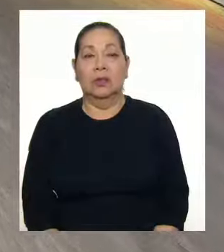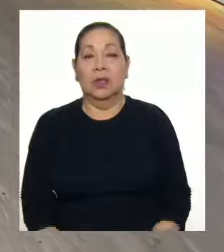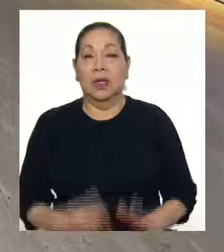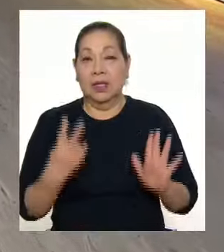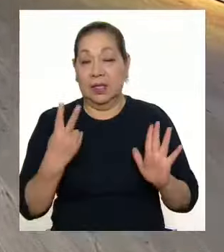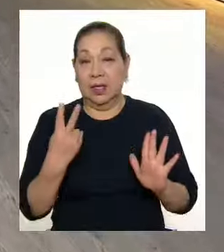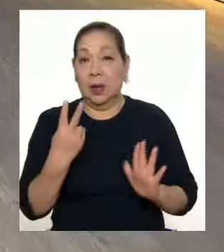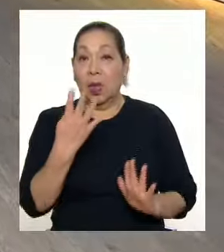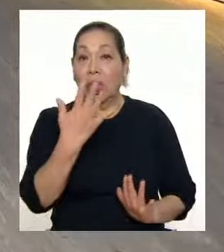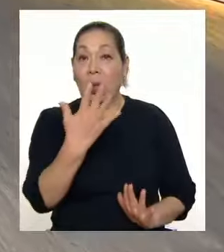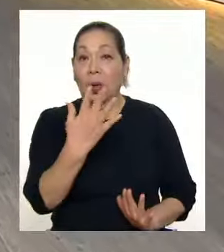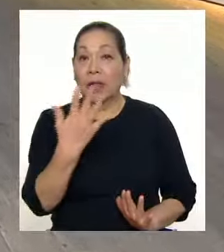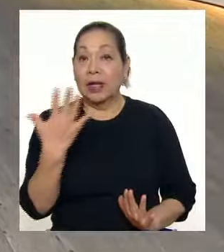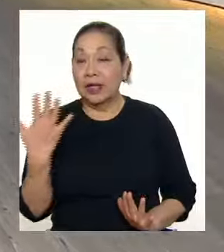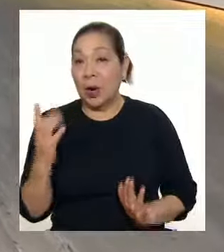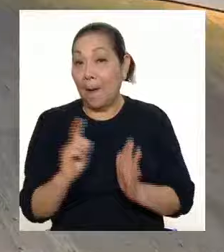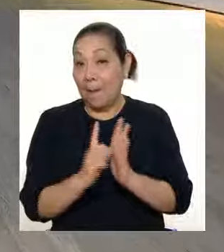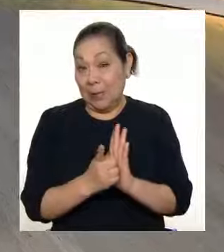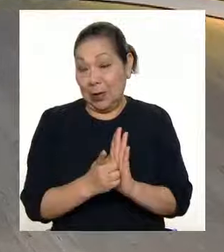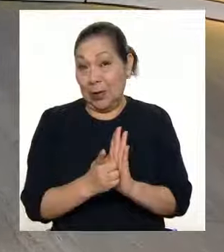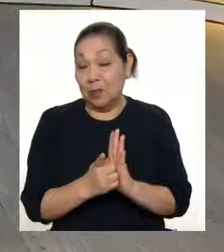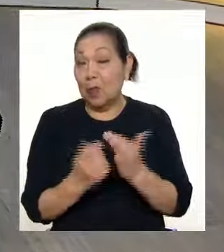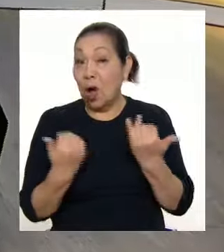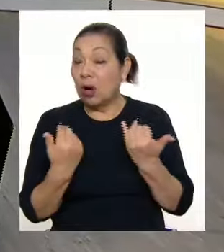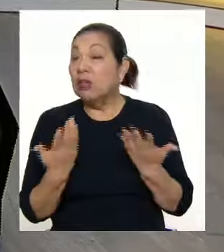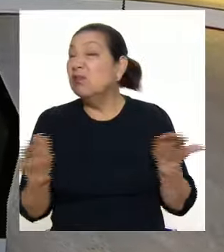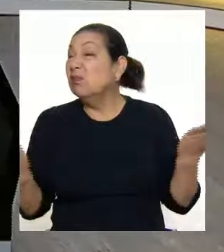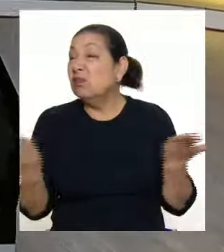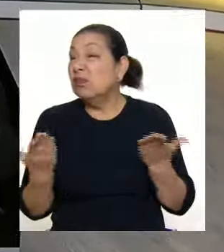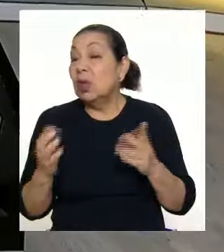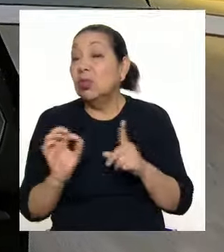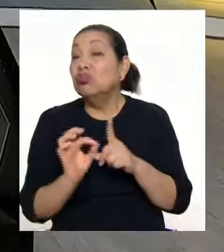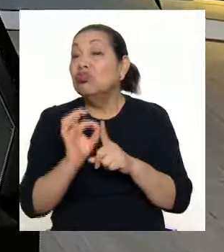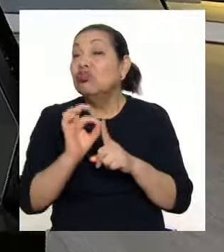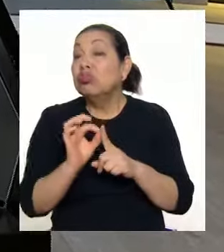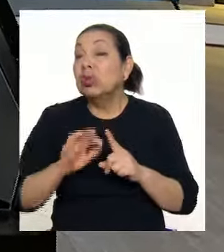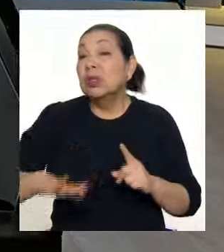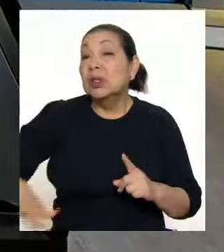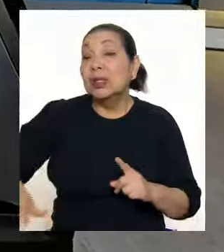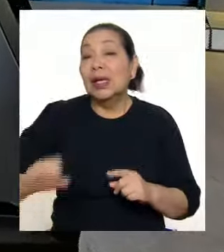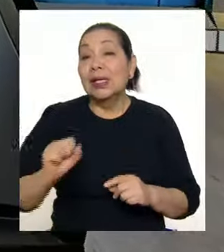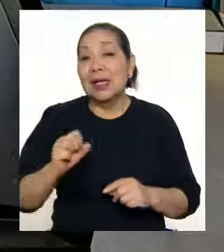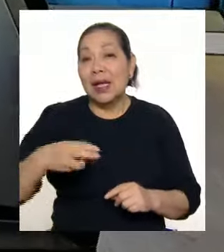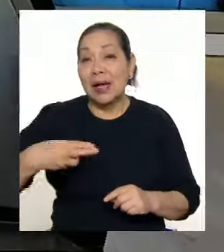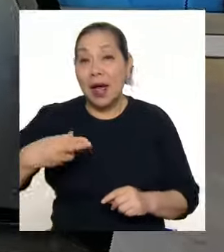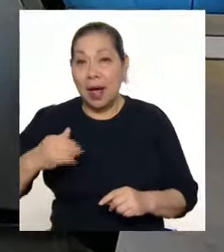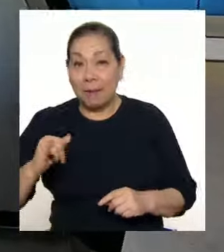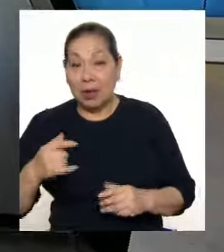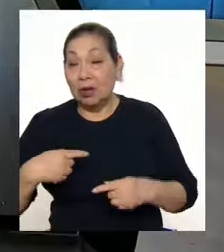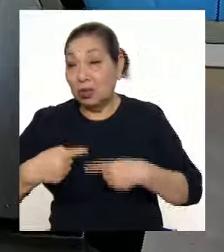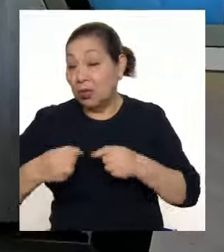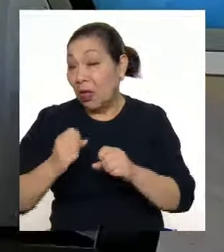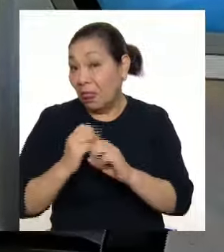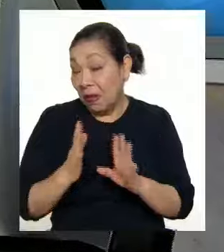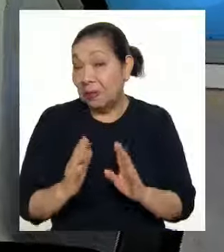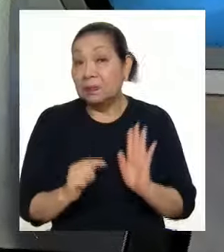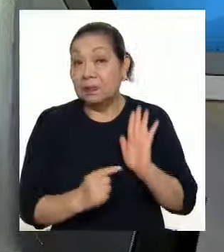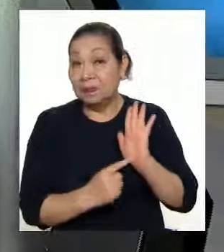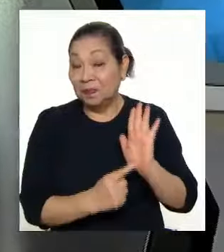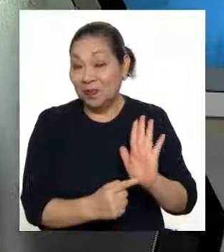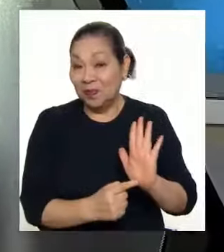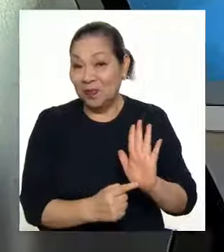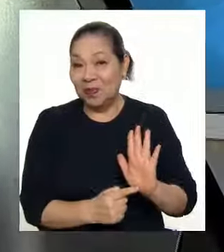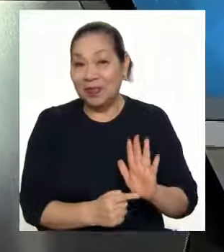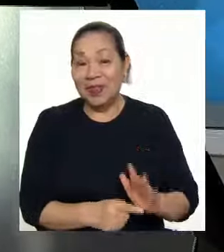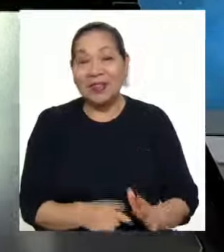7 de la mañana con 55 minutos, es tiempo ahora de revisar los pronósticos que tiene el CENAMI para los siguientes días en nuestro país. Por eso presentamos